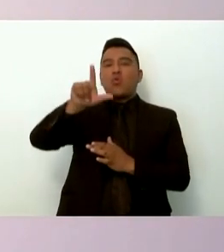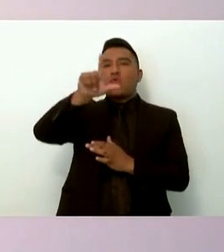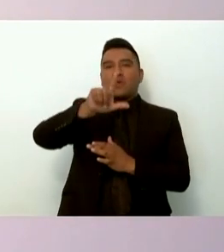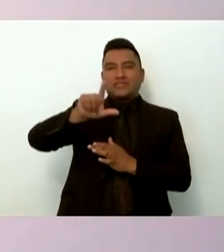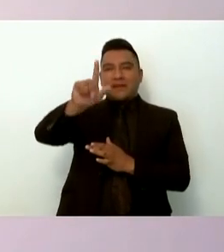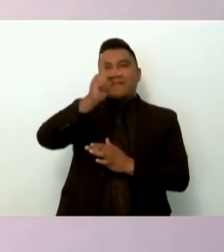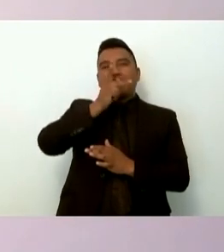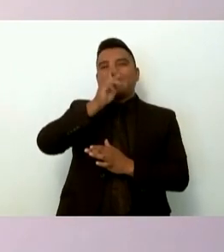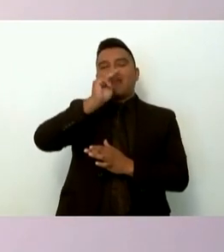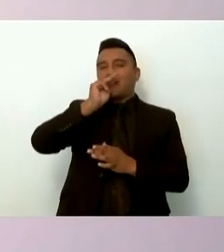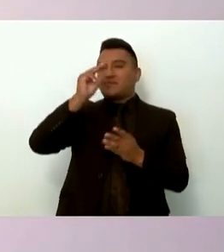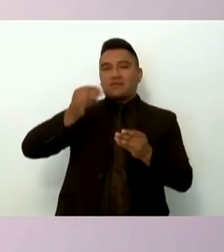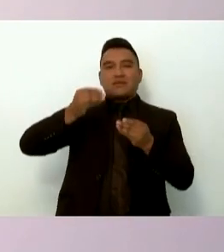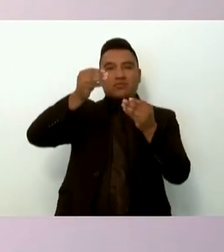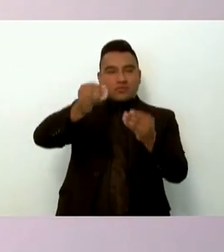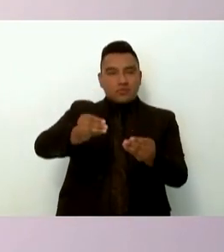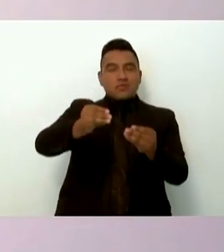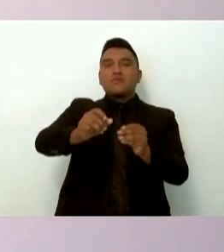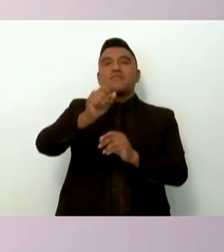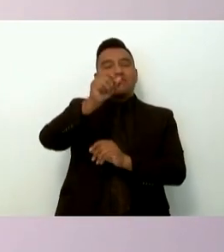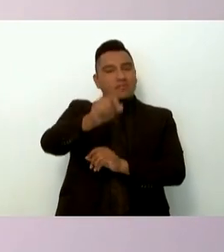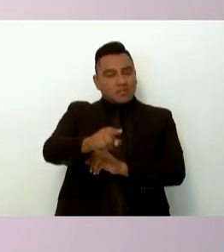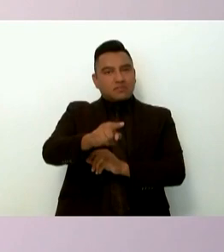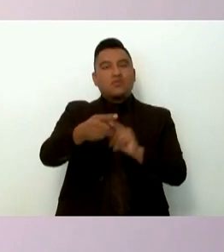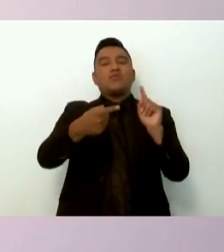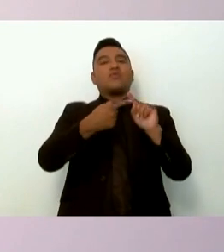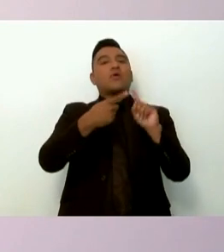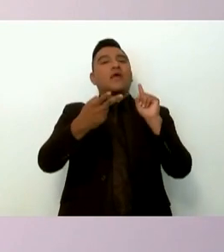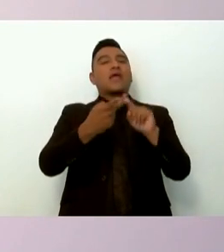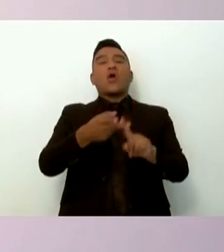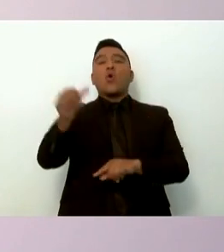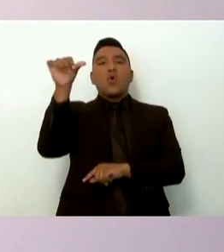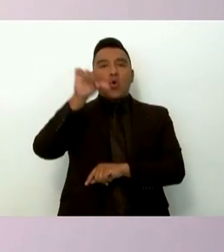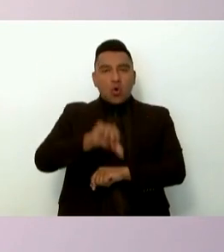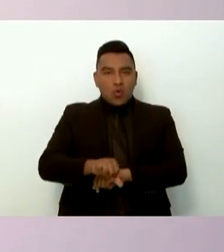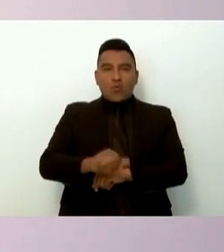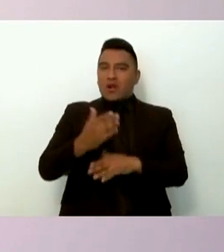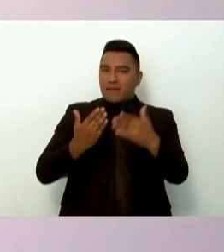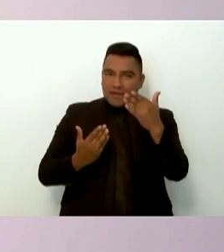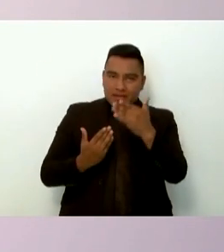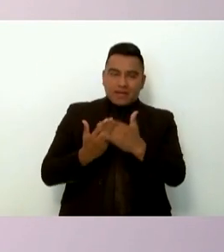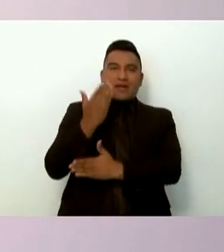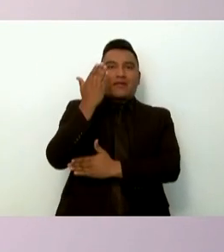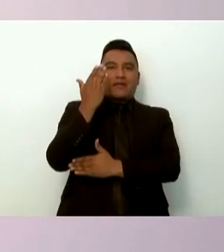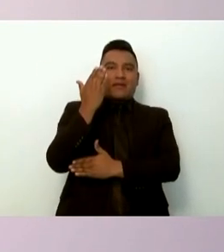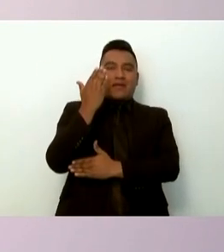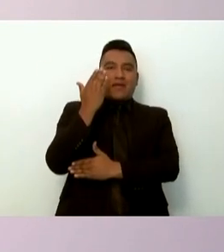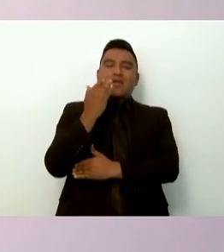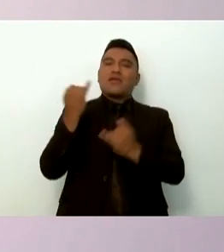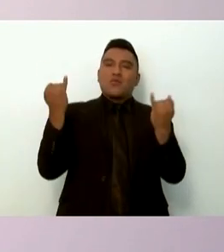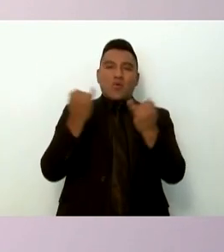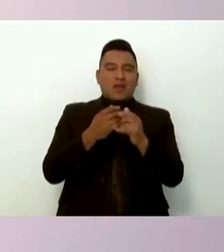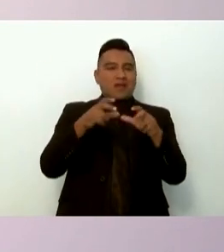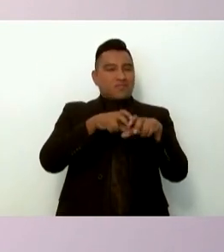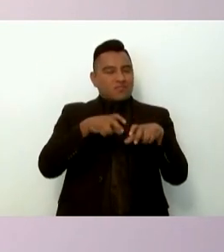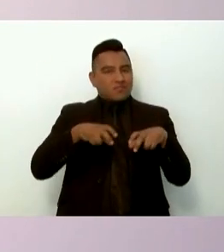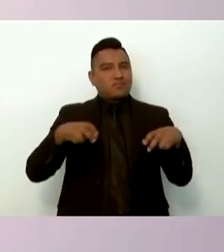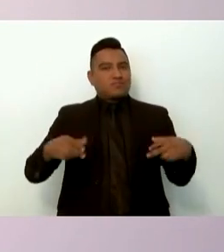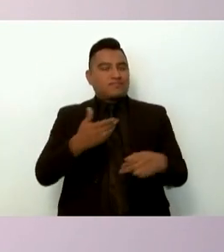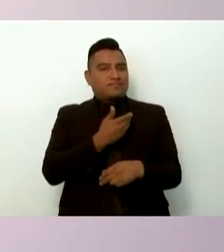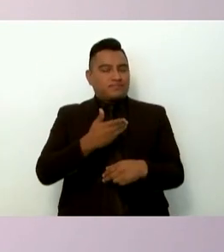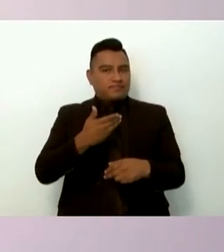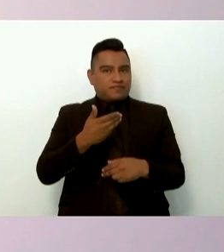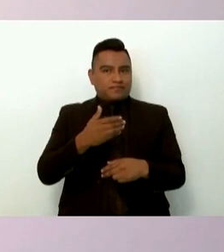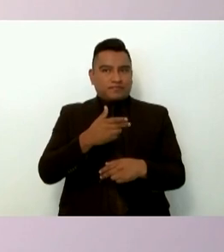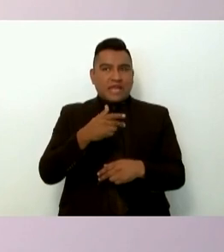madres de familia. Así lo subrayó el día de hoy, por la mañana, tanto en el gabinete, como lo ha señalado en